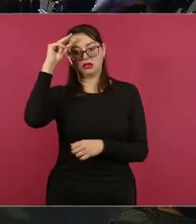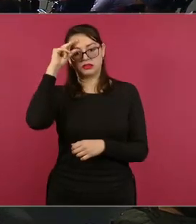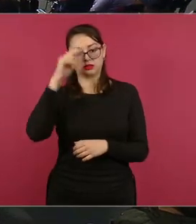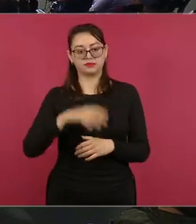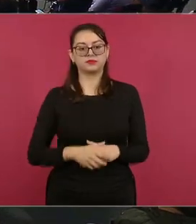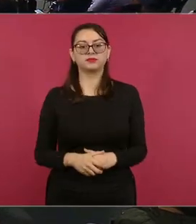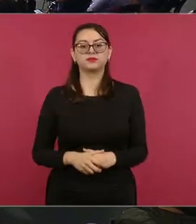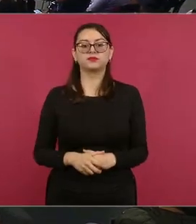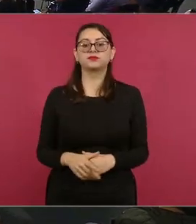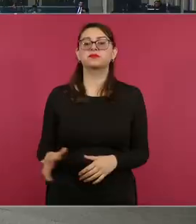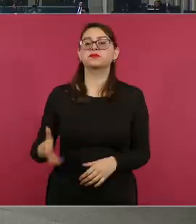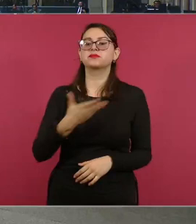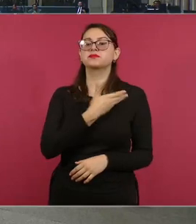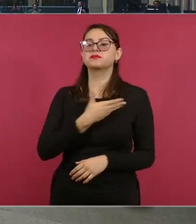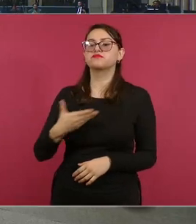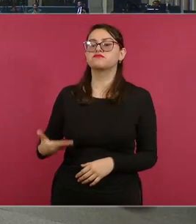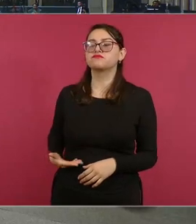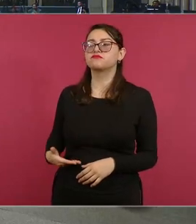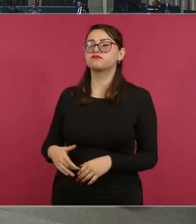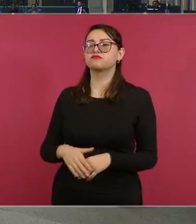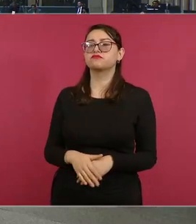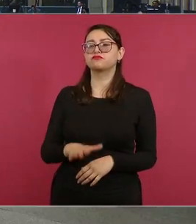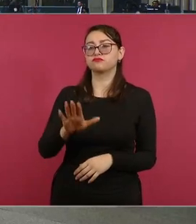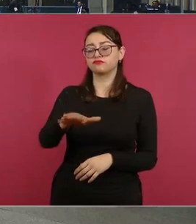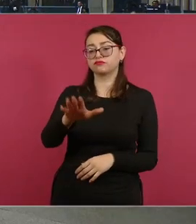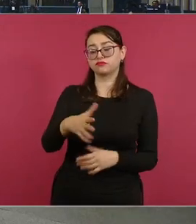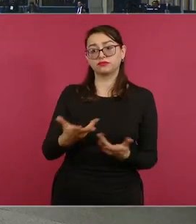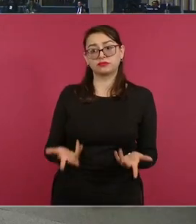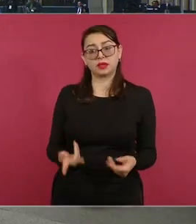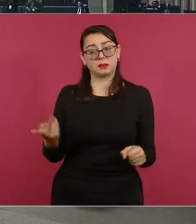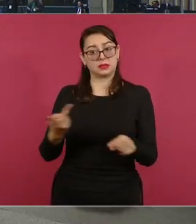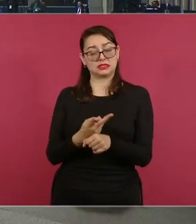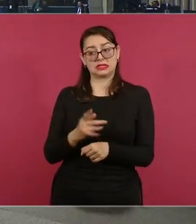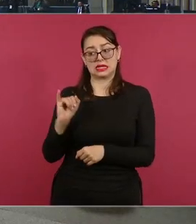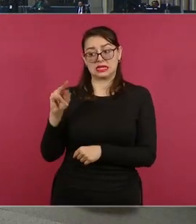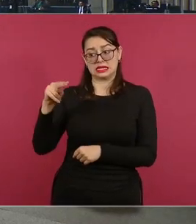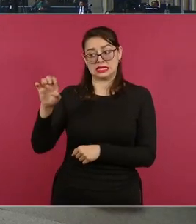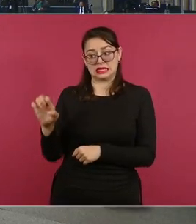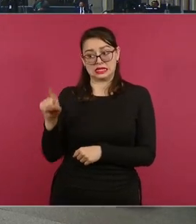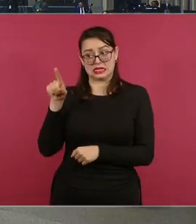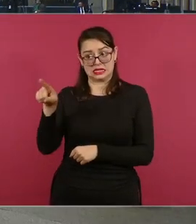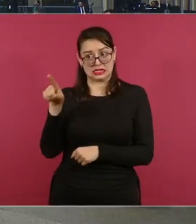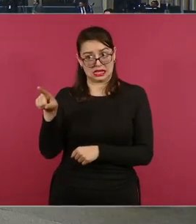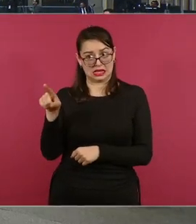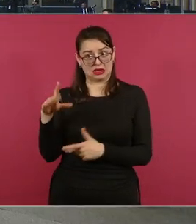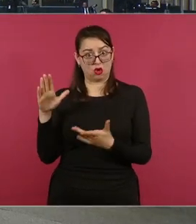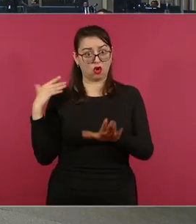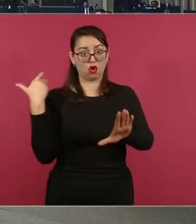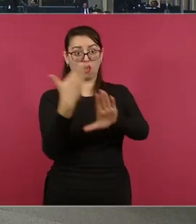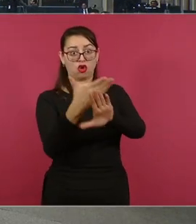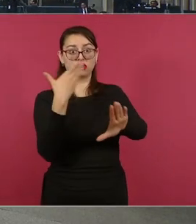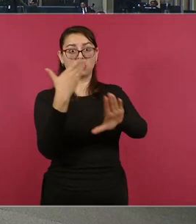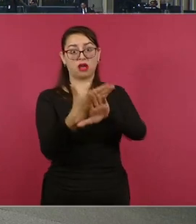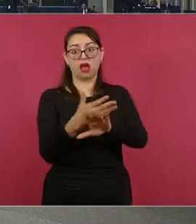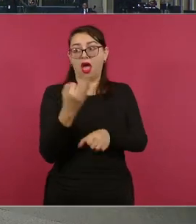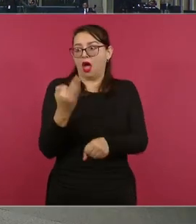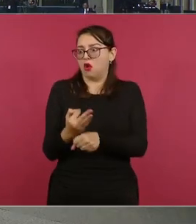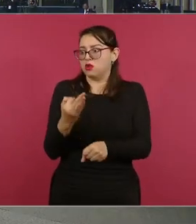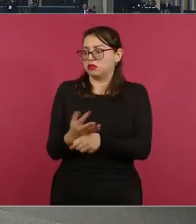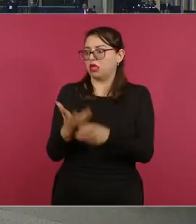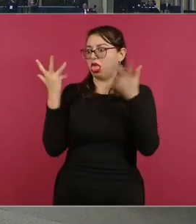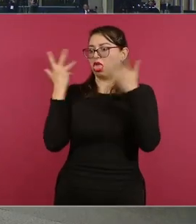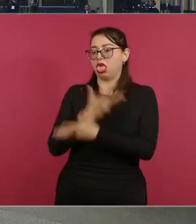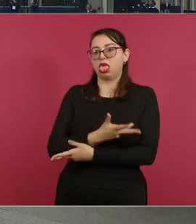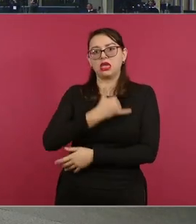Presidente, en este caso la censura del Instituto Nacional Electoral lesiona los derechos de la sociedad, no sólo